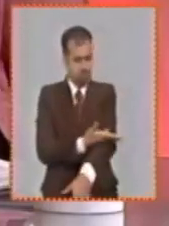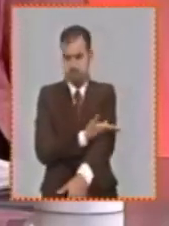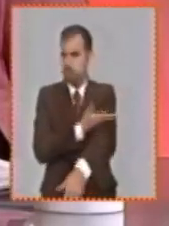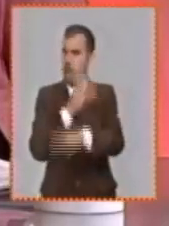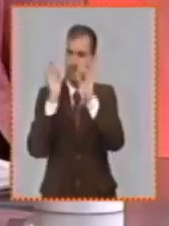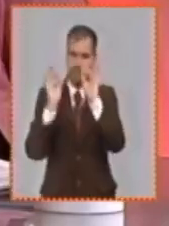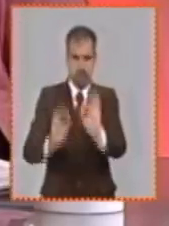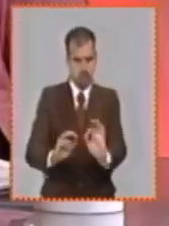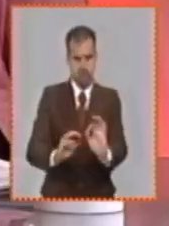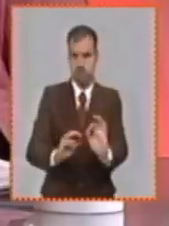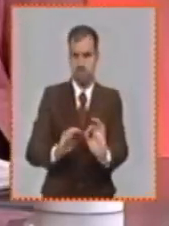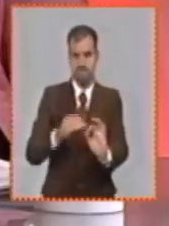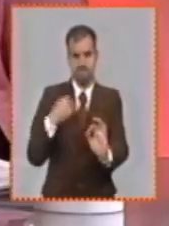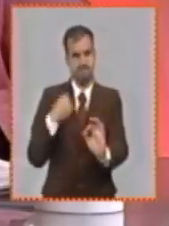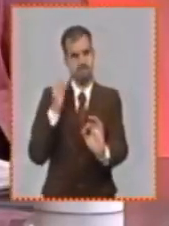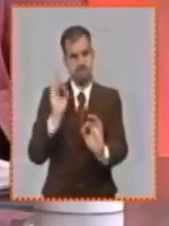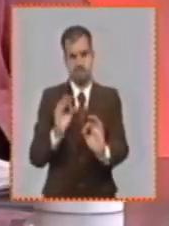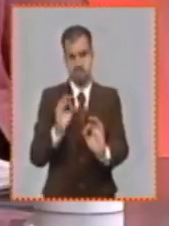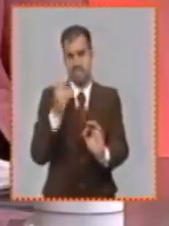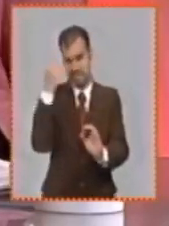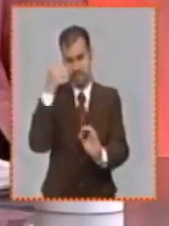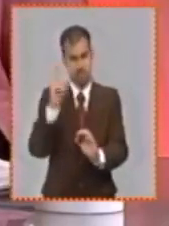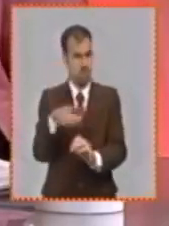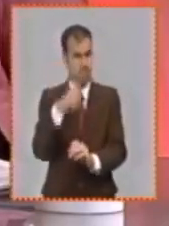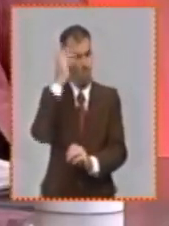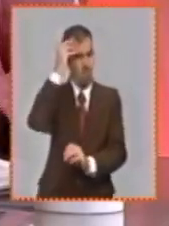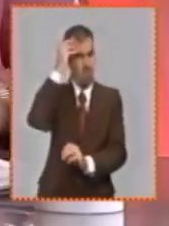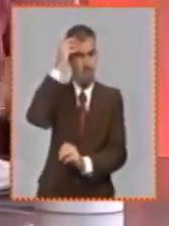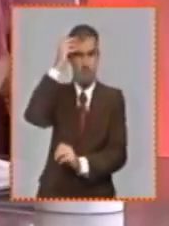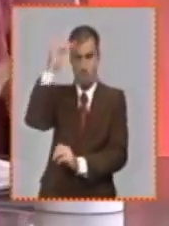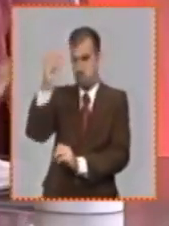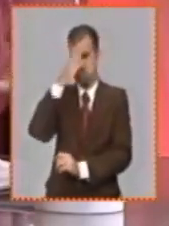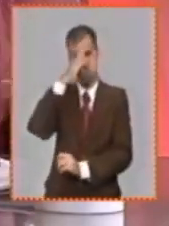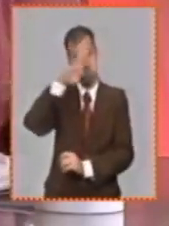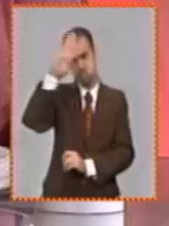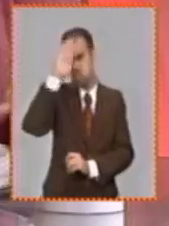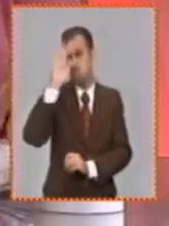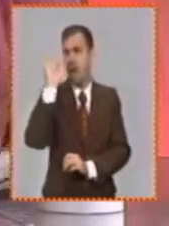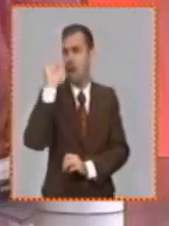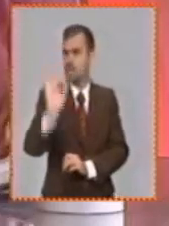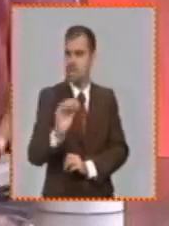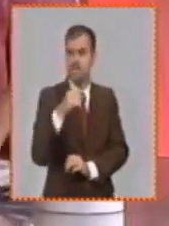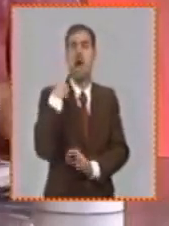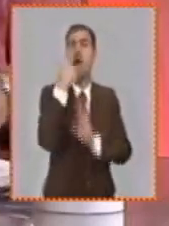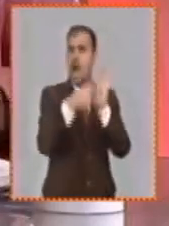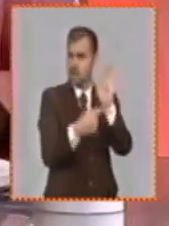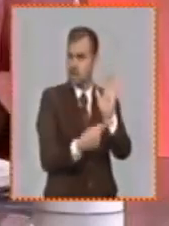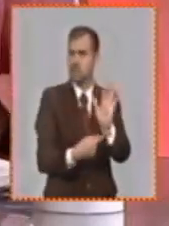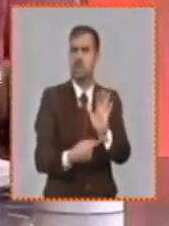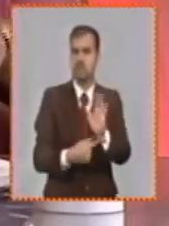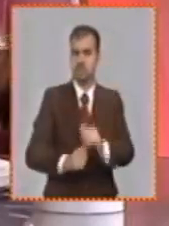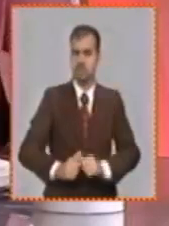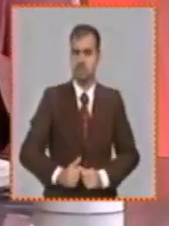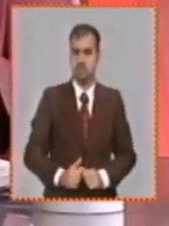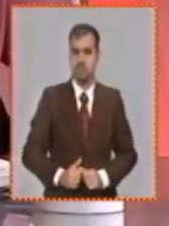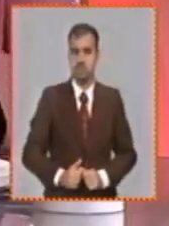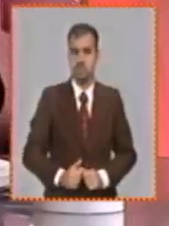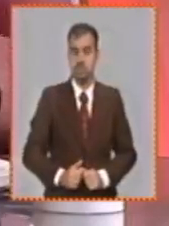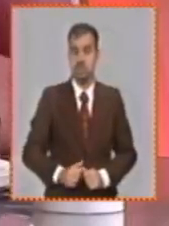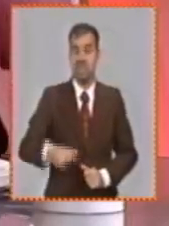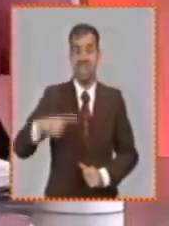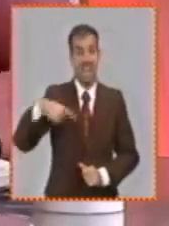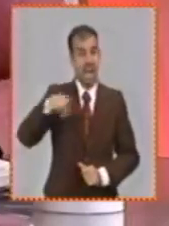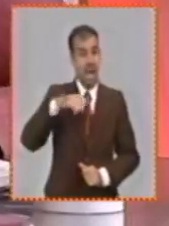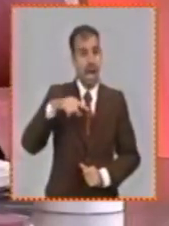transparencia del mundo que caracteriza a la dirección del país y que caracteriza a la dirección del Estado y el gobierno